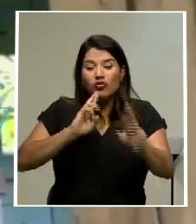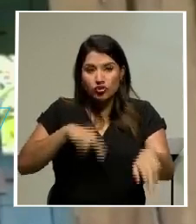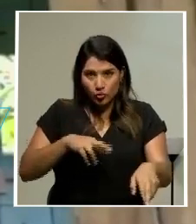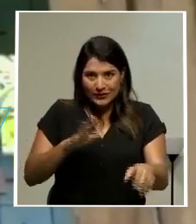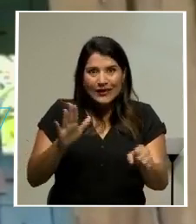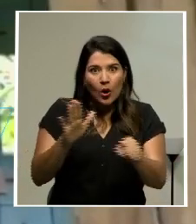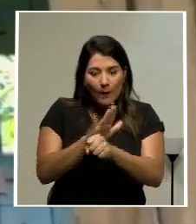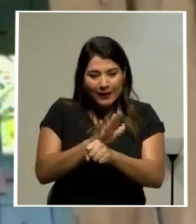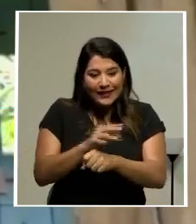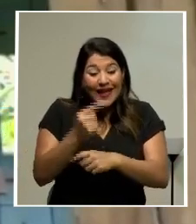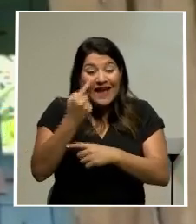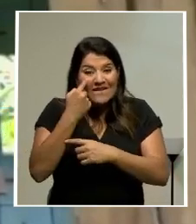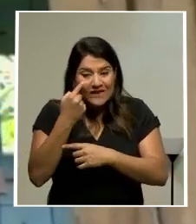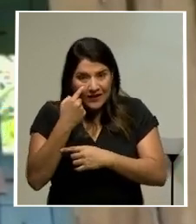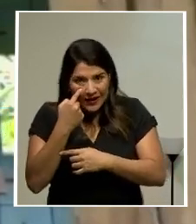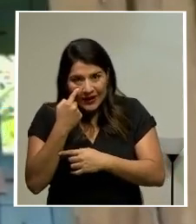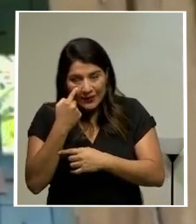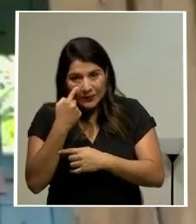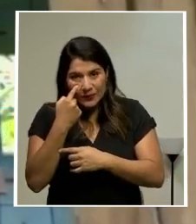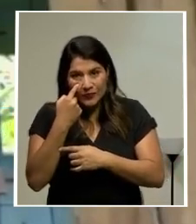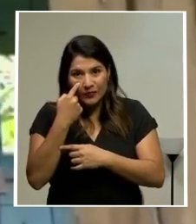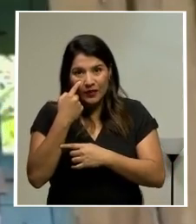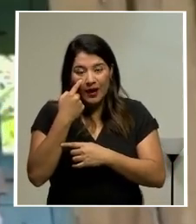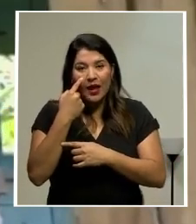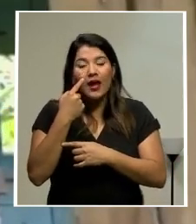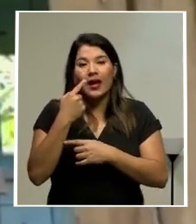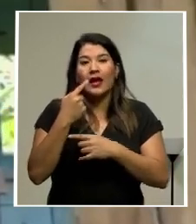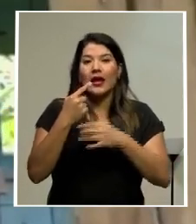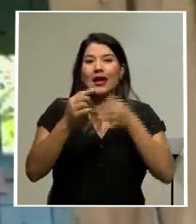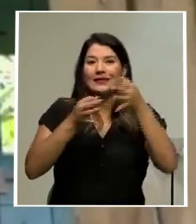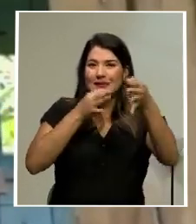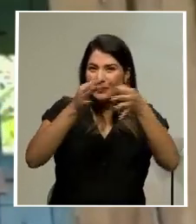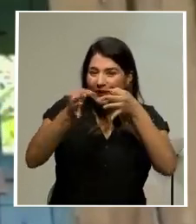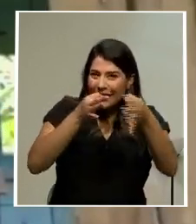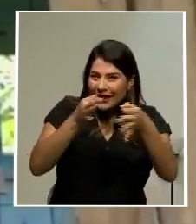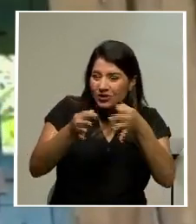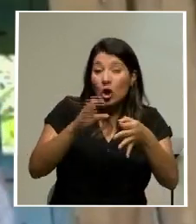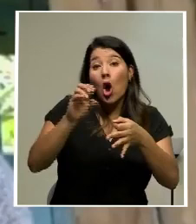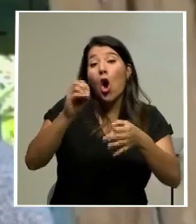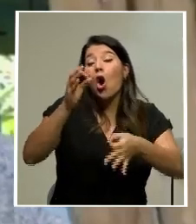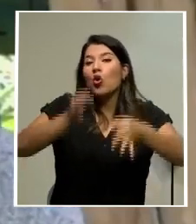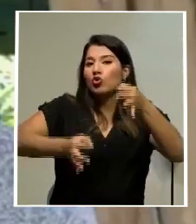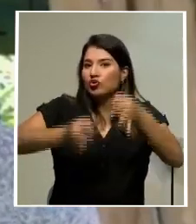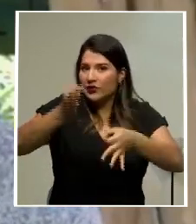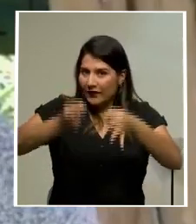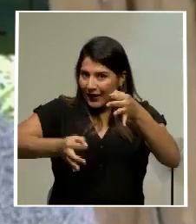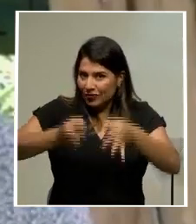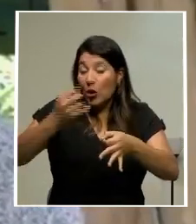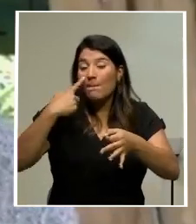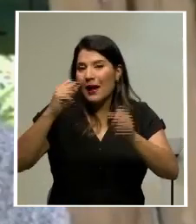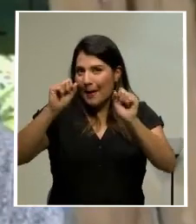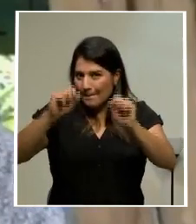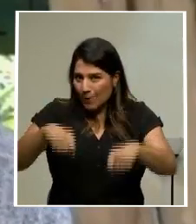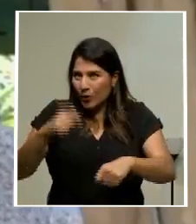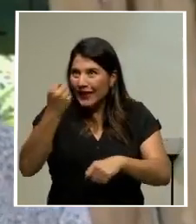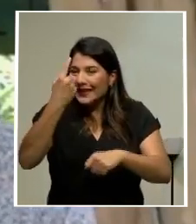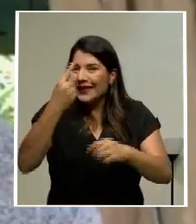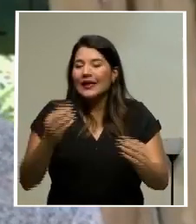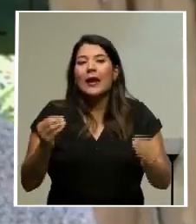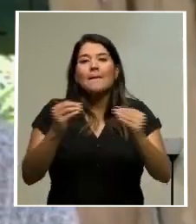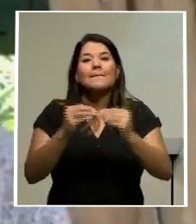donde se conocen los considerandos, que permiten aclarar exactamente